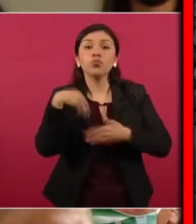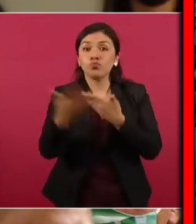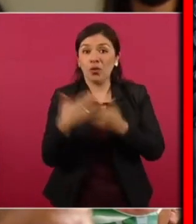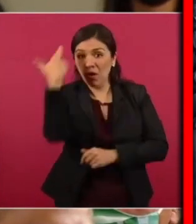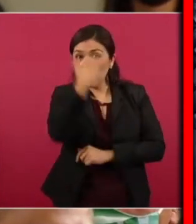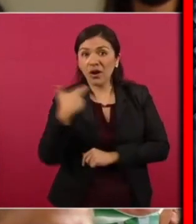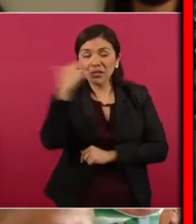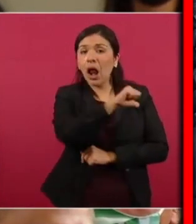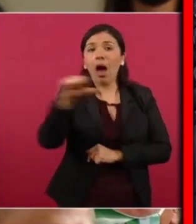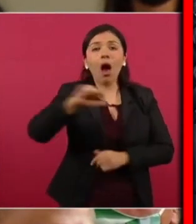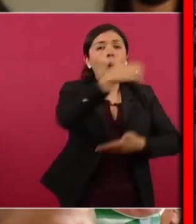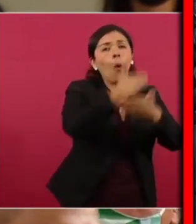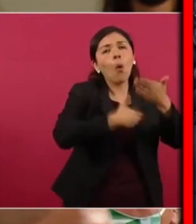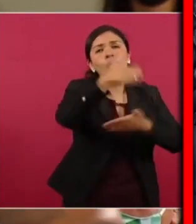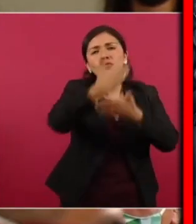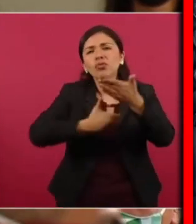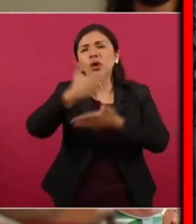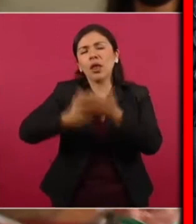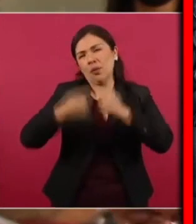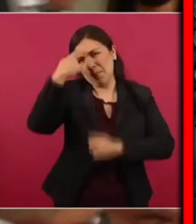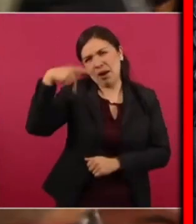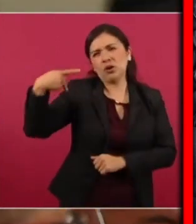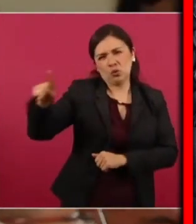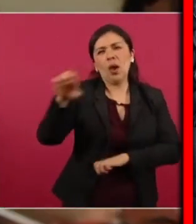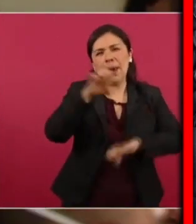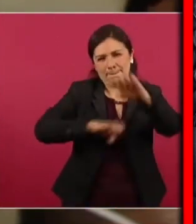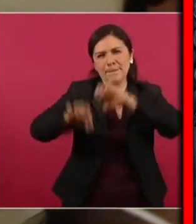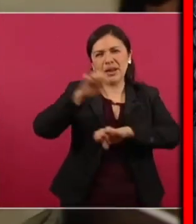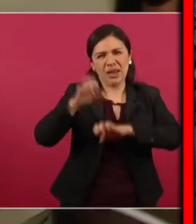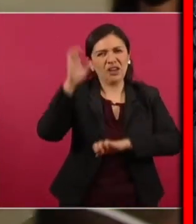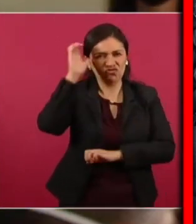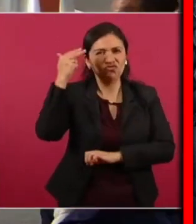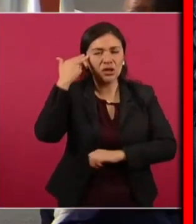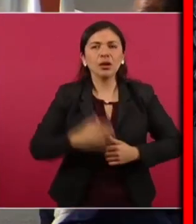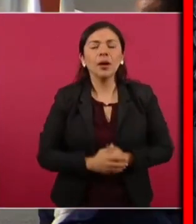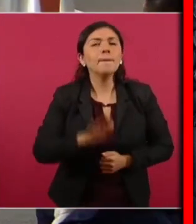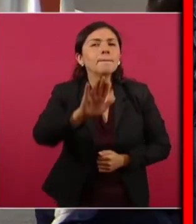contratos de la empresa Ganfen a ver